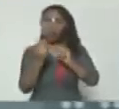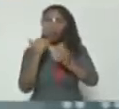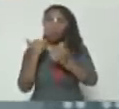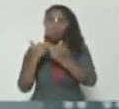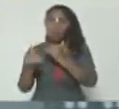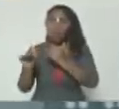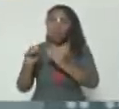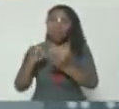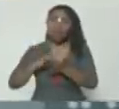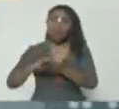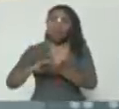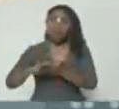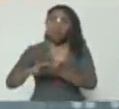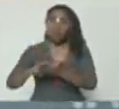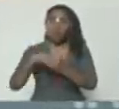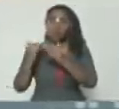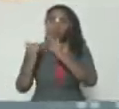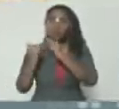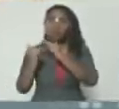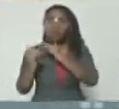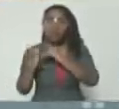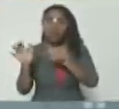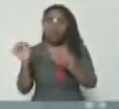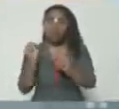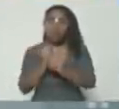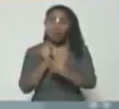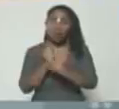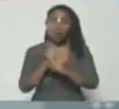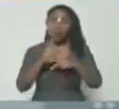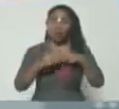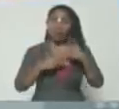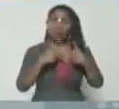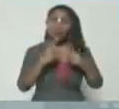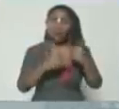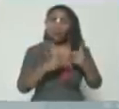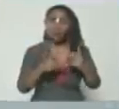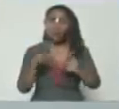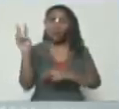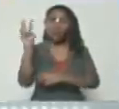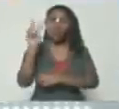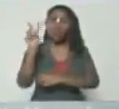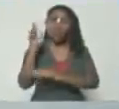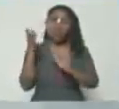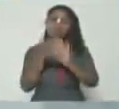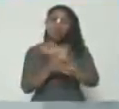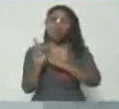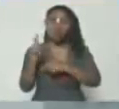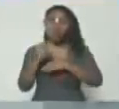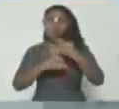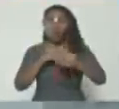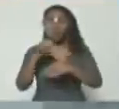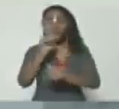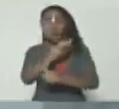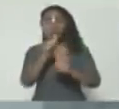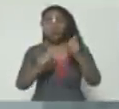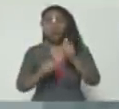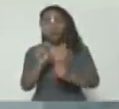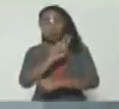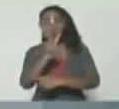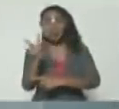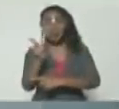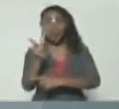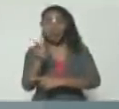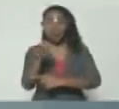reconciliación, un mensaje de trabajo productivo por Venezuela. Y fue lo que hizo la vicepresidenta ayer.